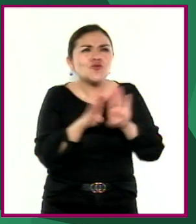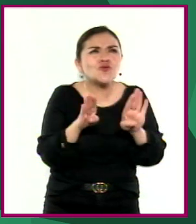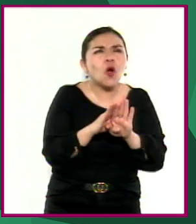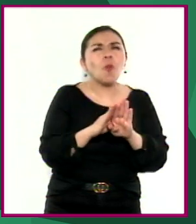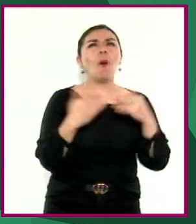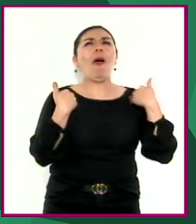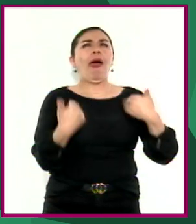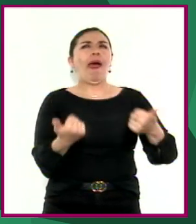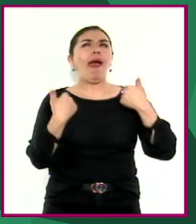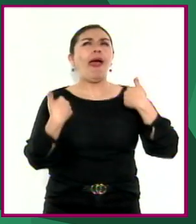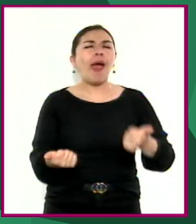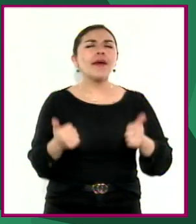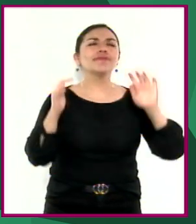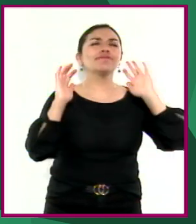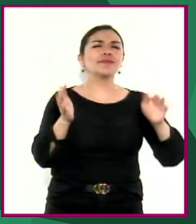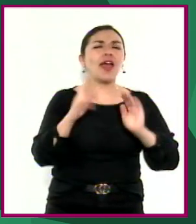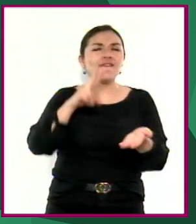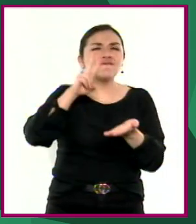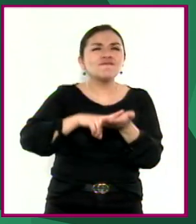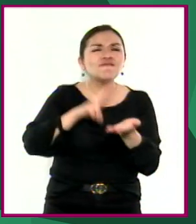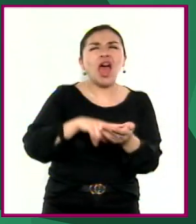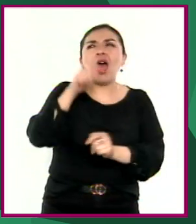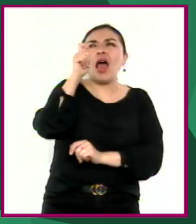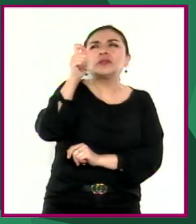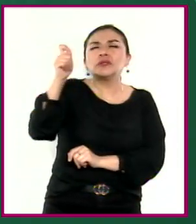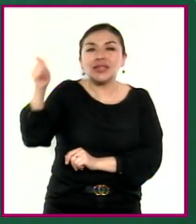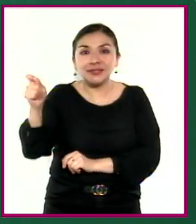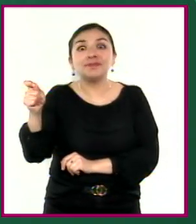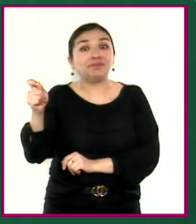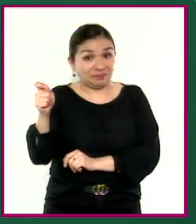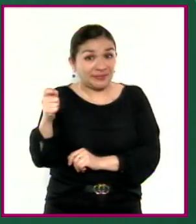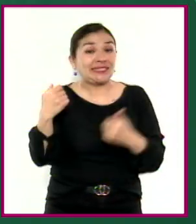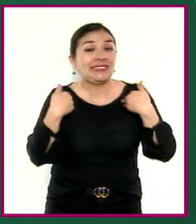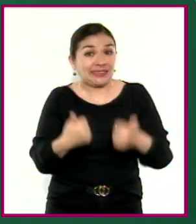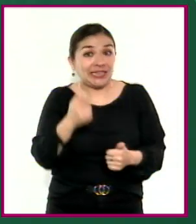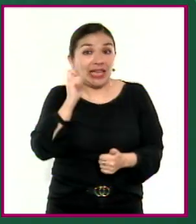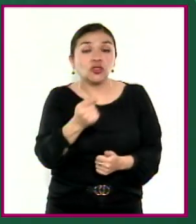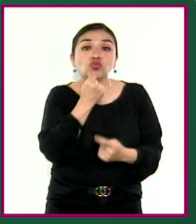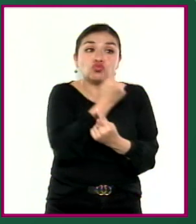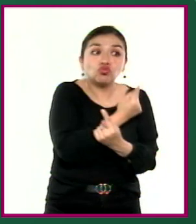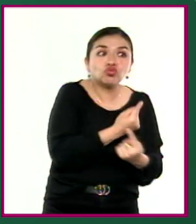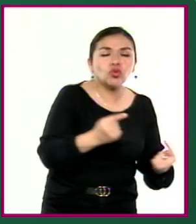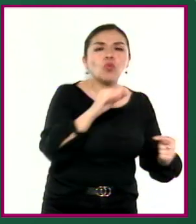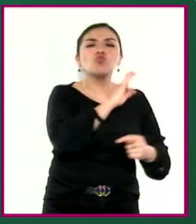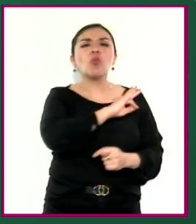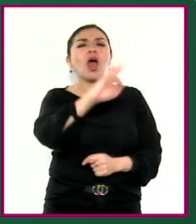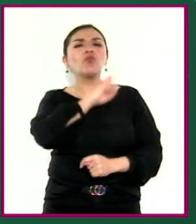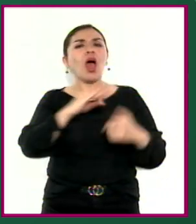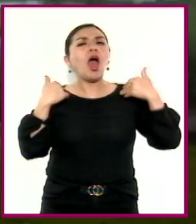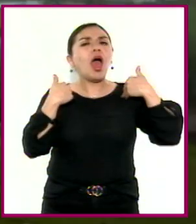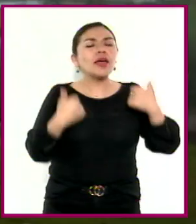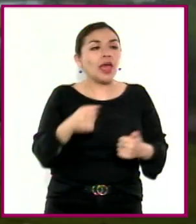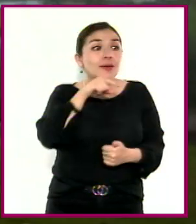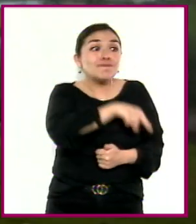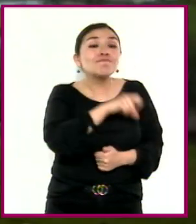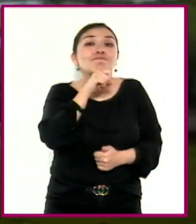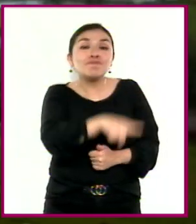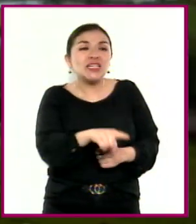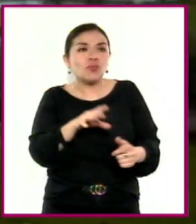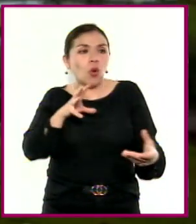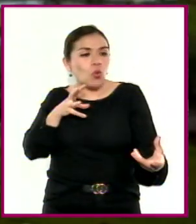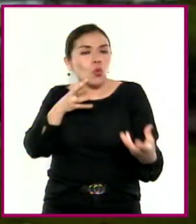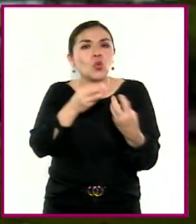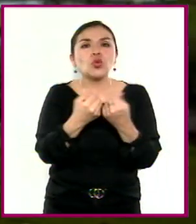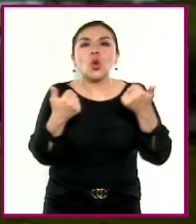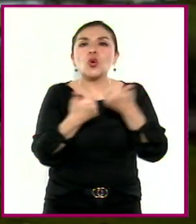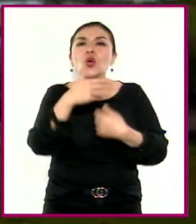de analizarlas e interpretarlas, valorando su riqueza y diversidad. Lo que supone que niñas y niños comprendan que forman